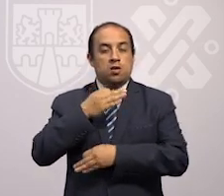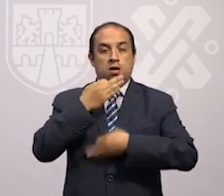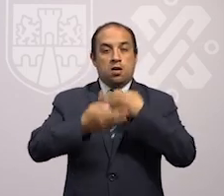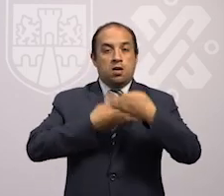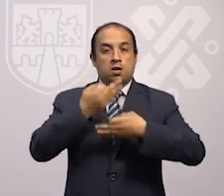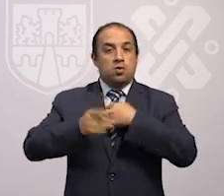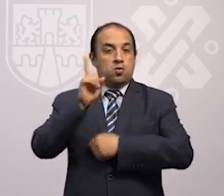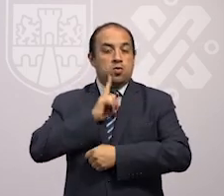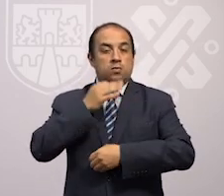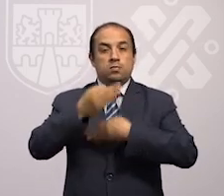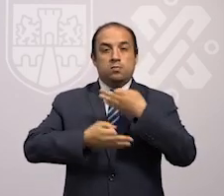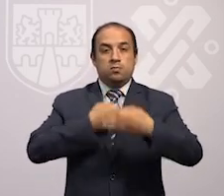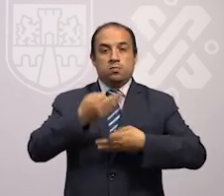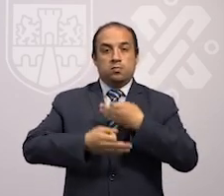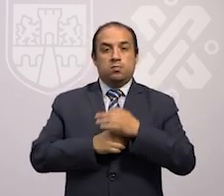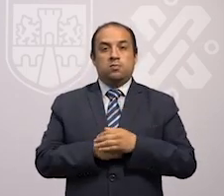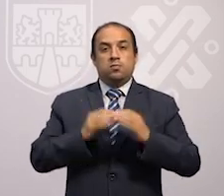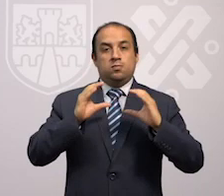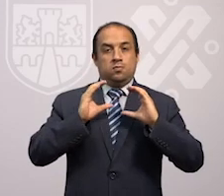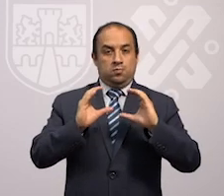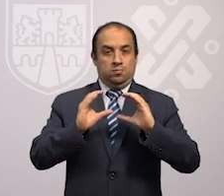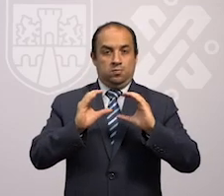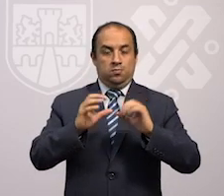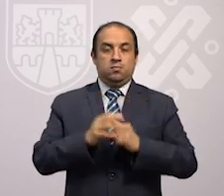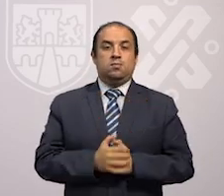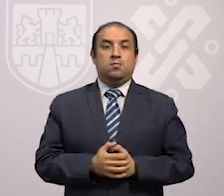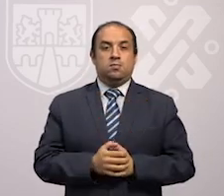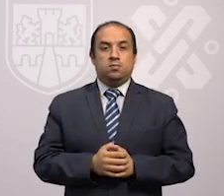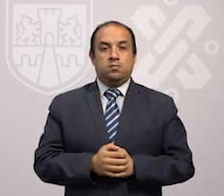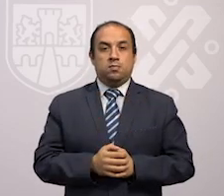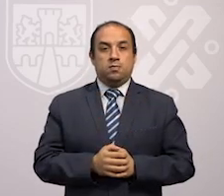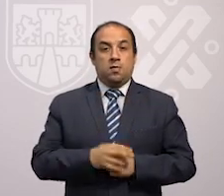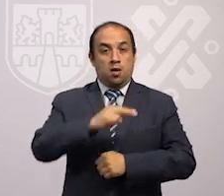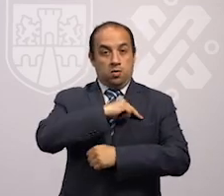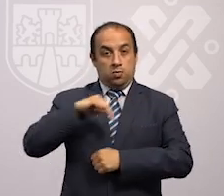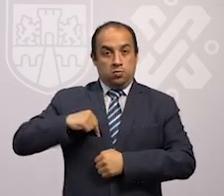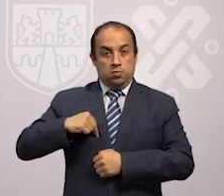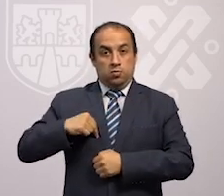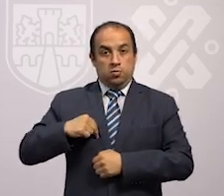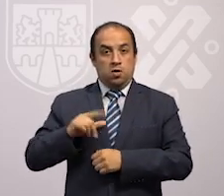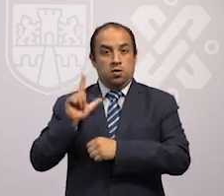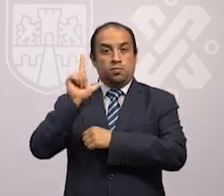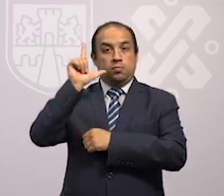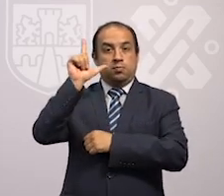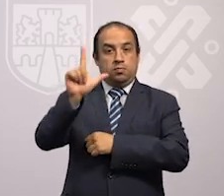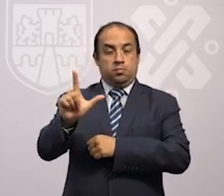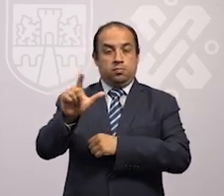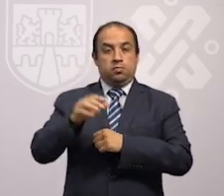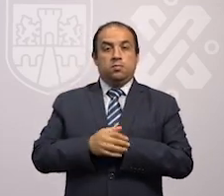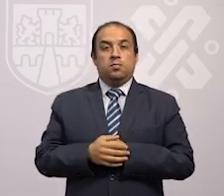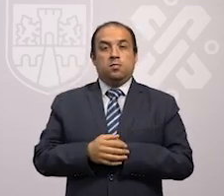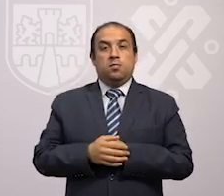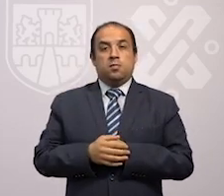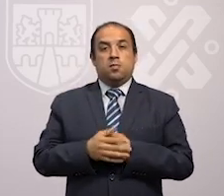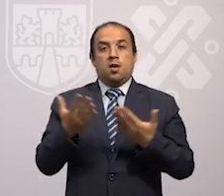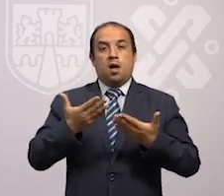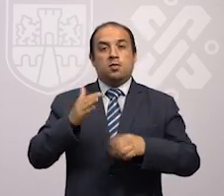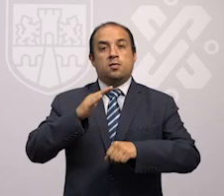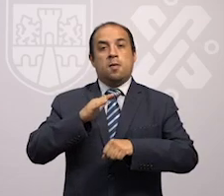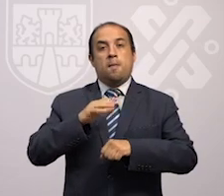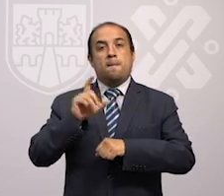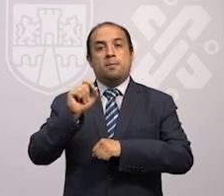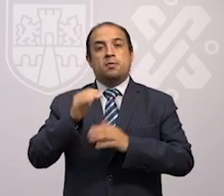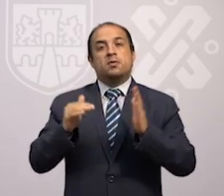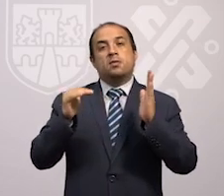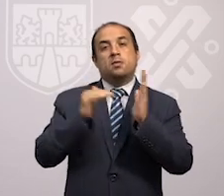que todas y todos nos cuidemos. Por nuestra parte, vamos a partir de lunes a realizar